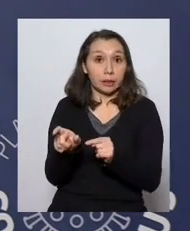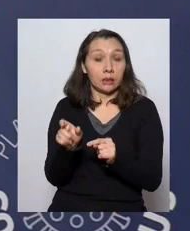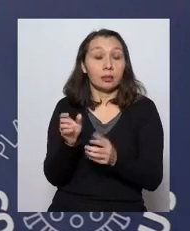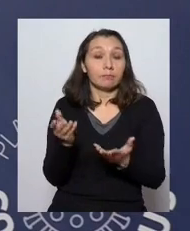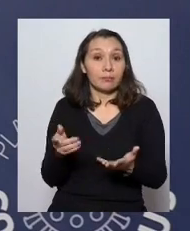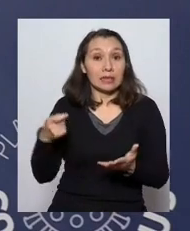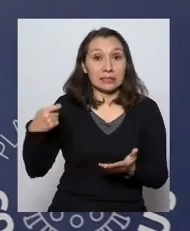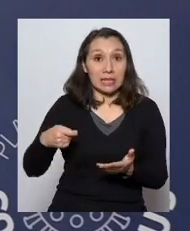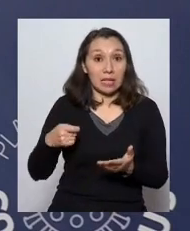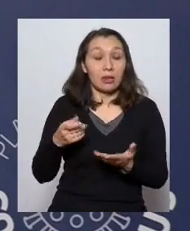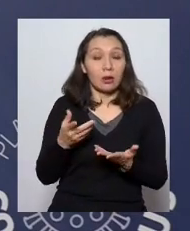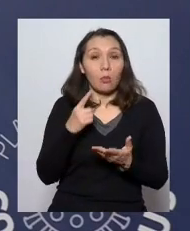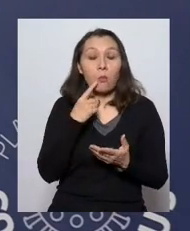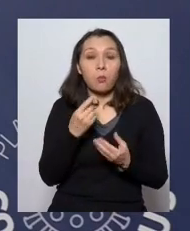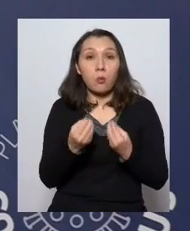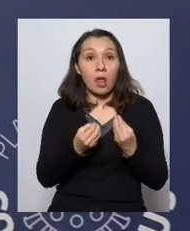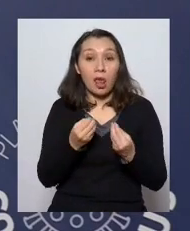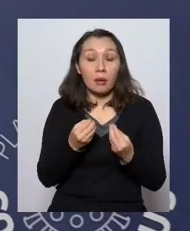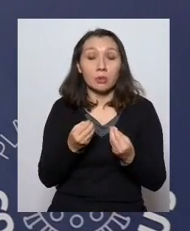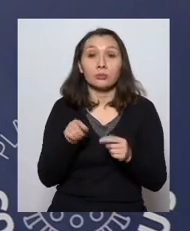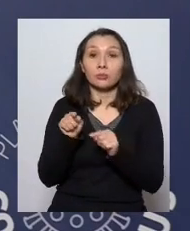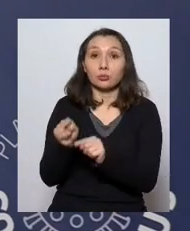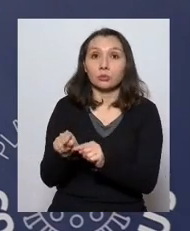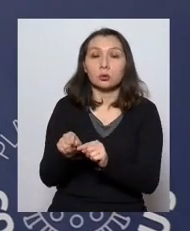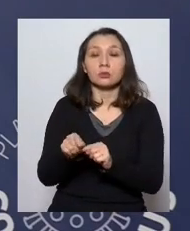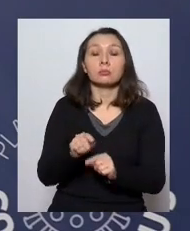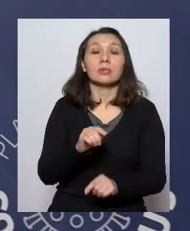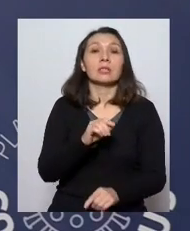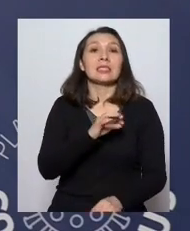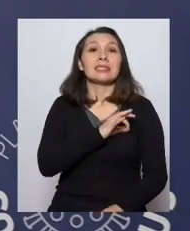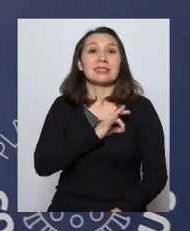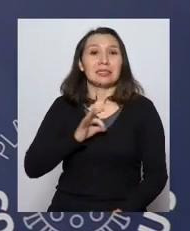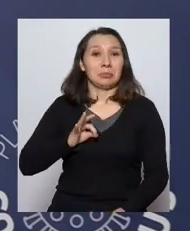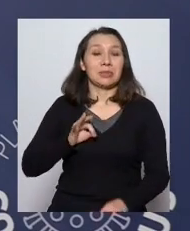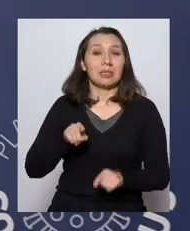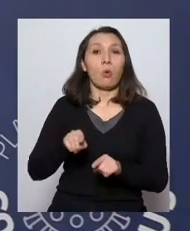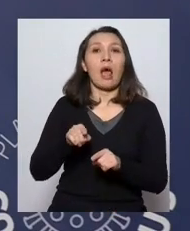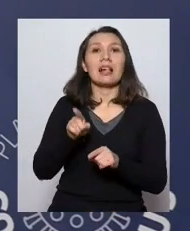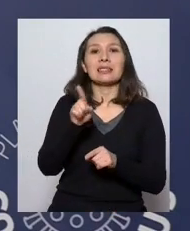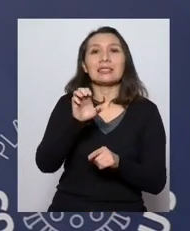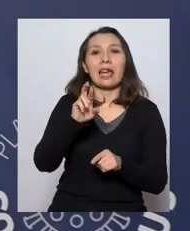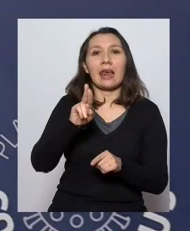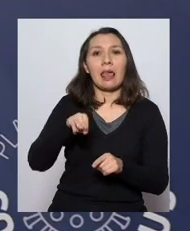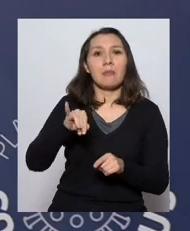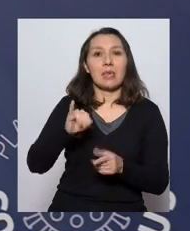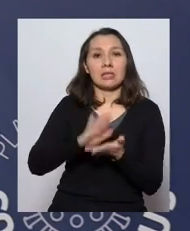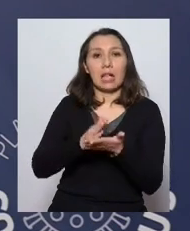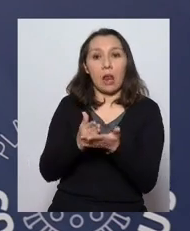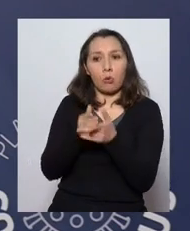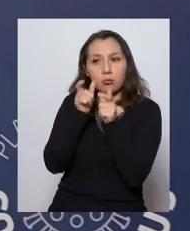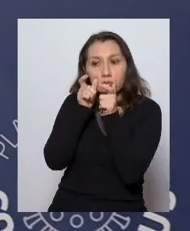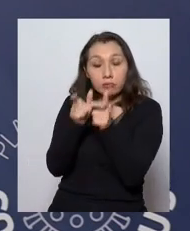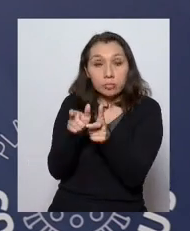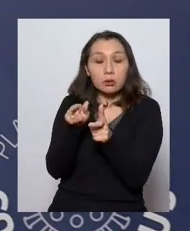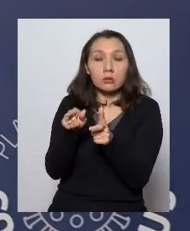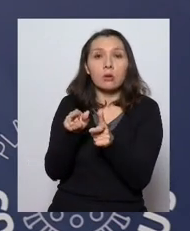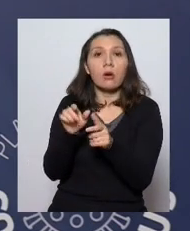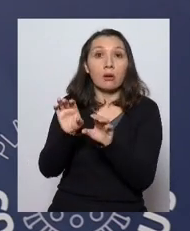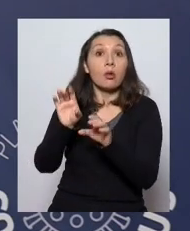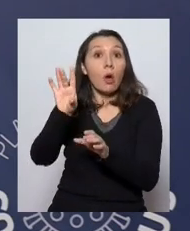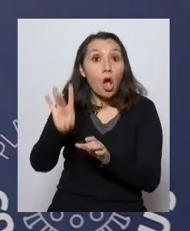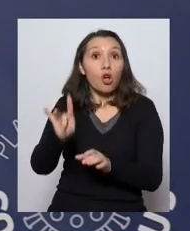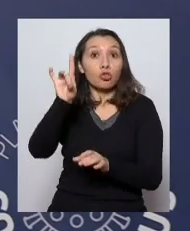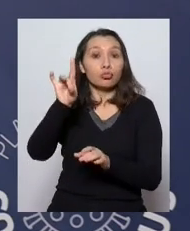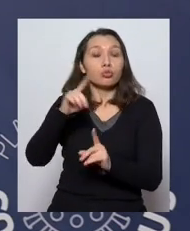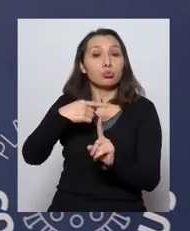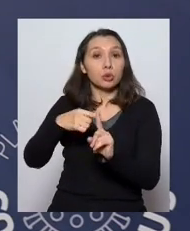la situación del senador la seremia de salud como todas las personas que son un caso confirmado